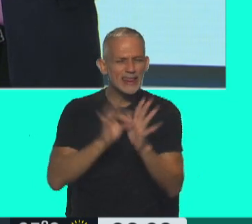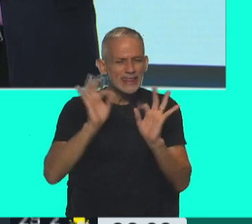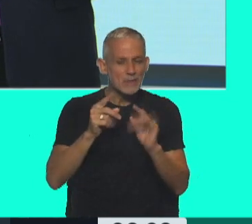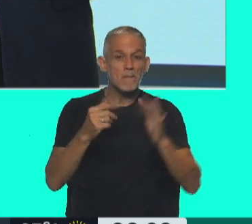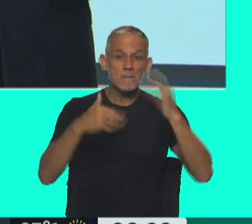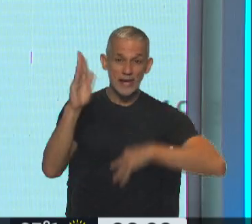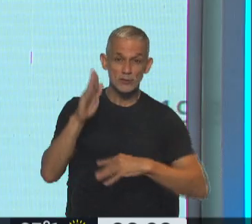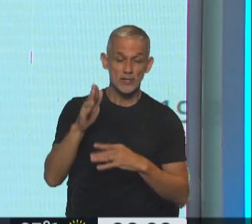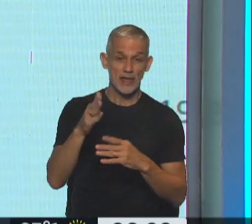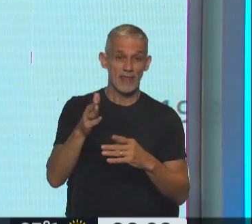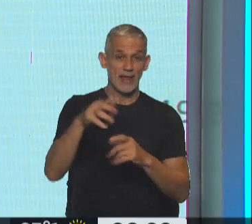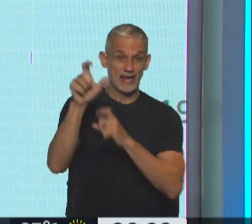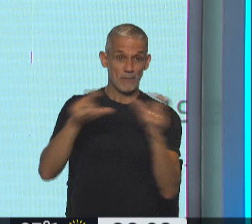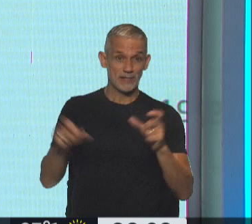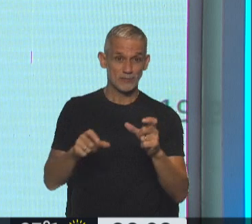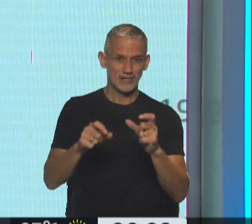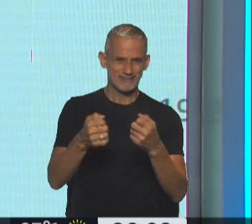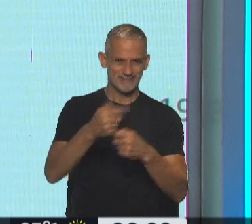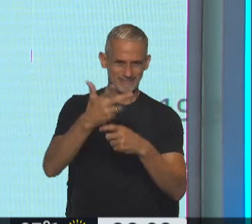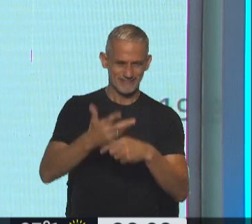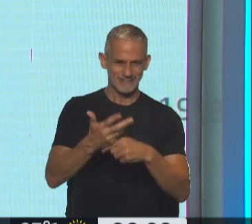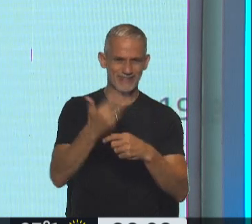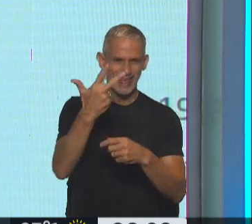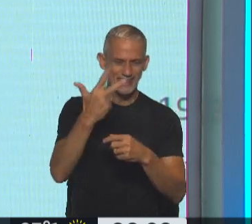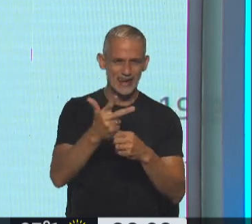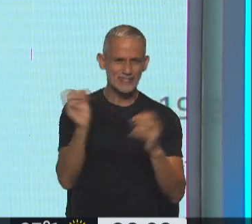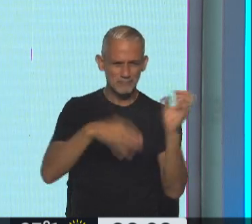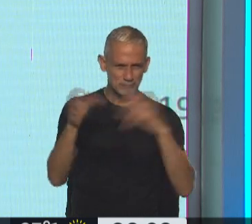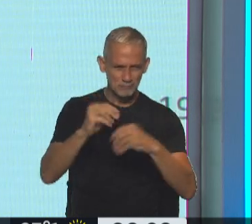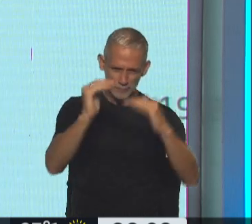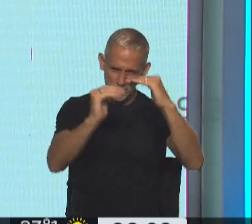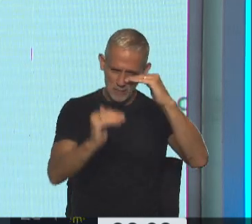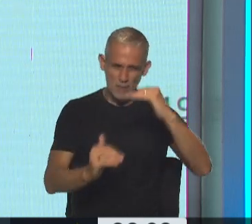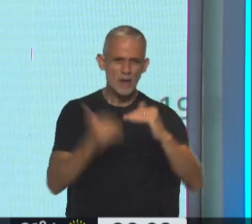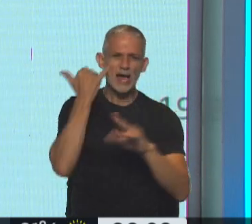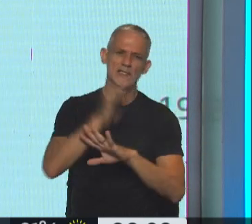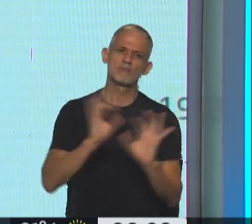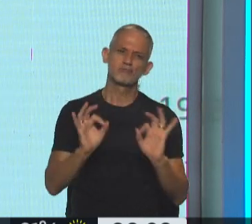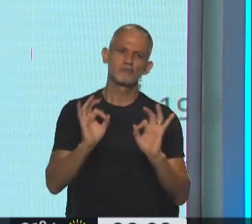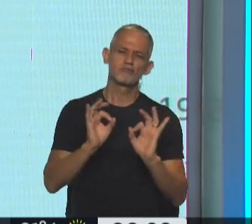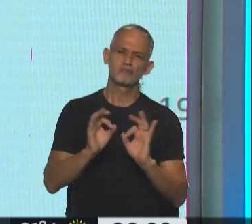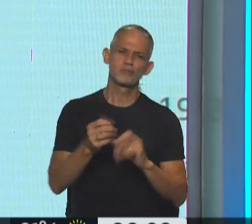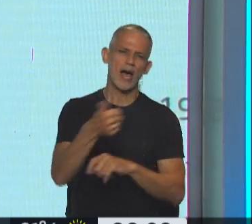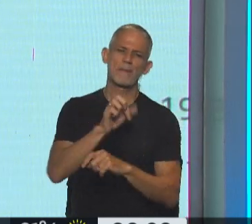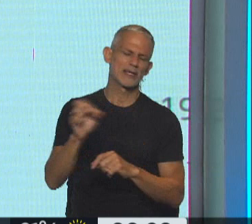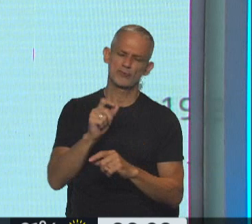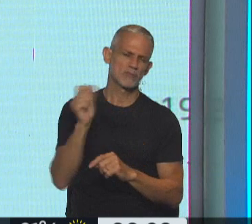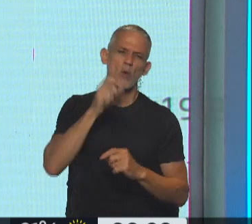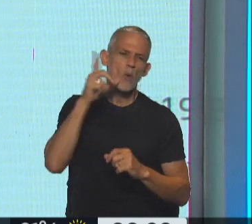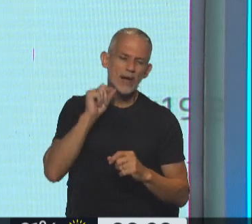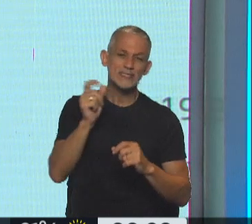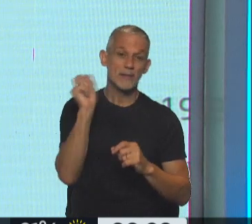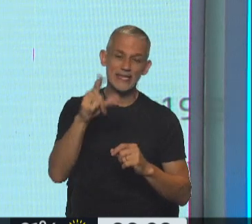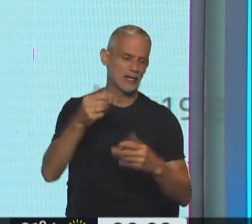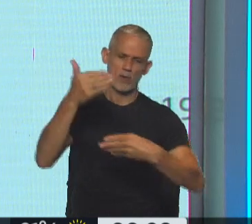La mayoría de los que aparecieron en las tres filtraciones de chat ya cerraron todas sus aplicaciones de WhatsApp y de